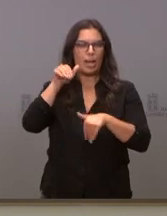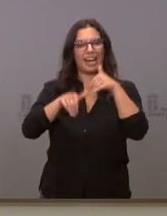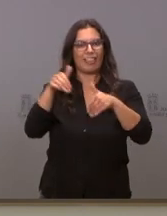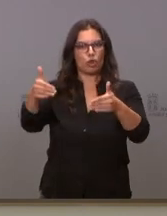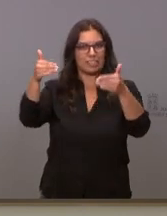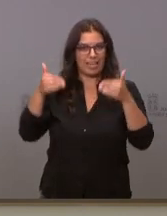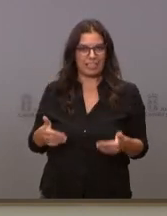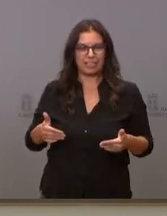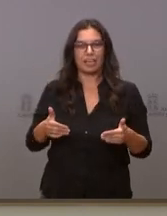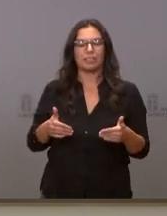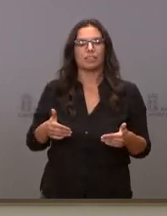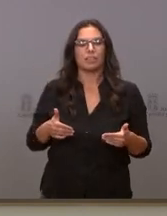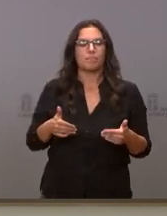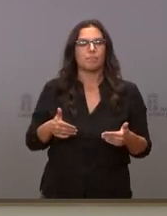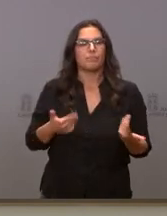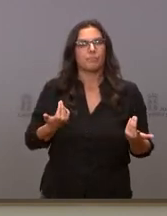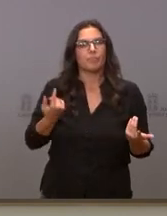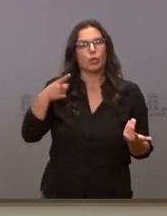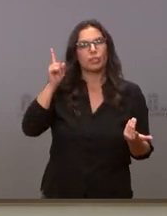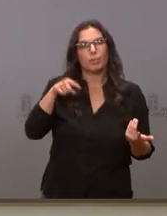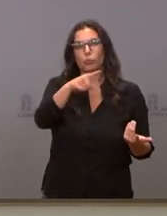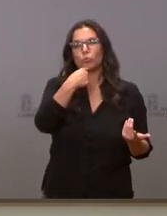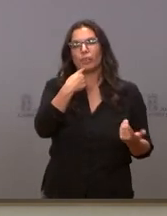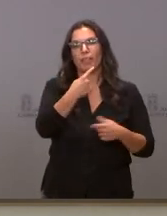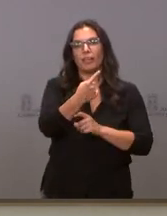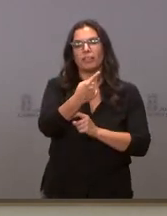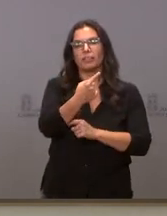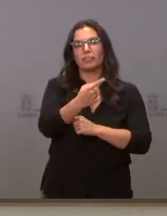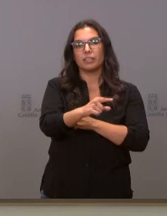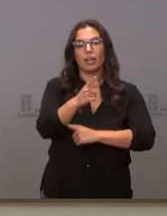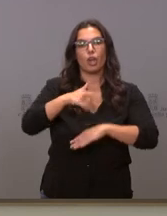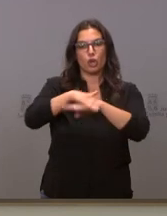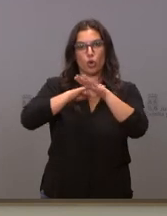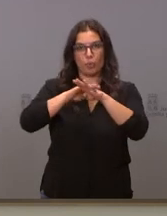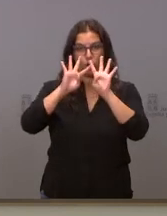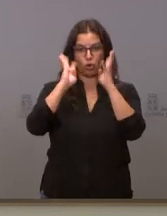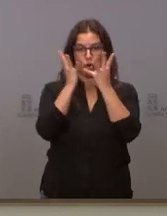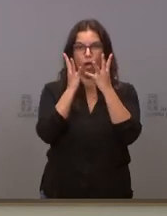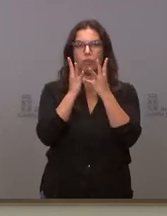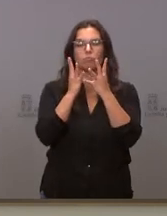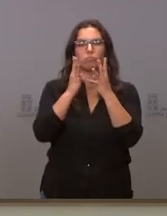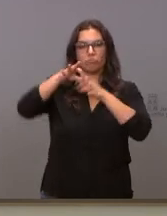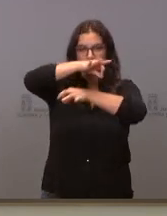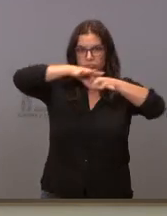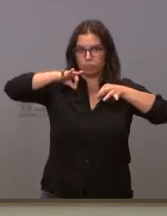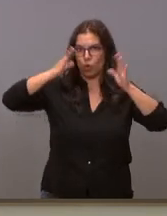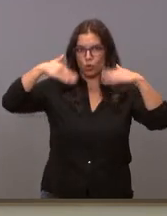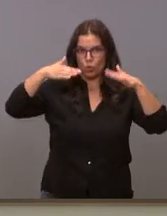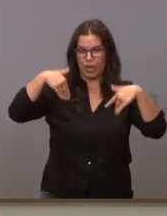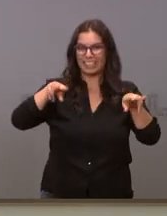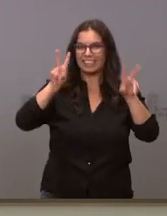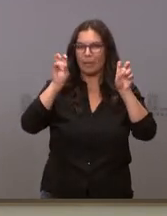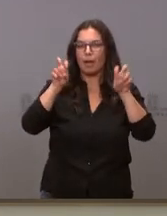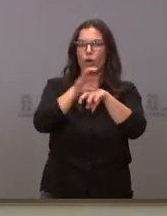sé si ha sido igual de explícito en lo que también nos ha dicho usted que no hay cambios en el gobierno sobre en concreto la posición de la consejera de